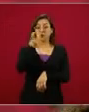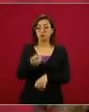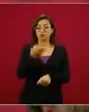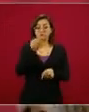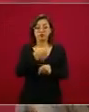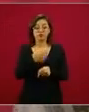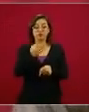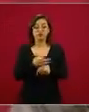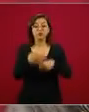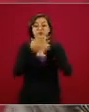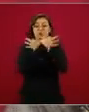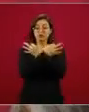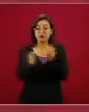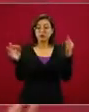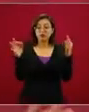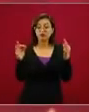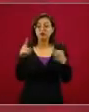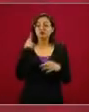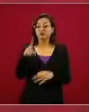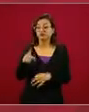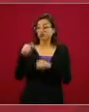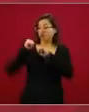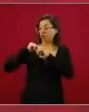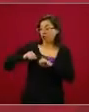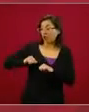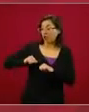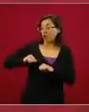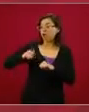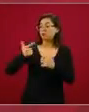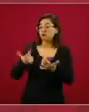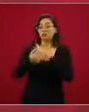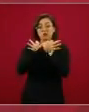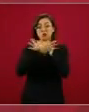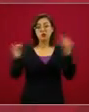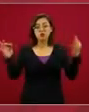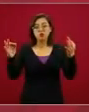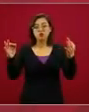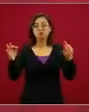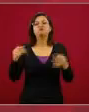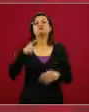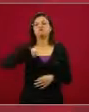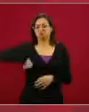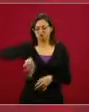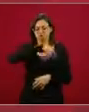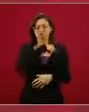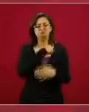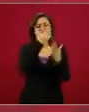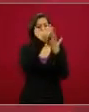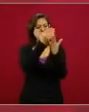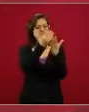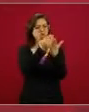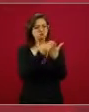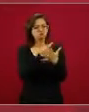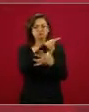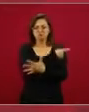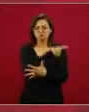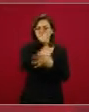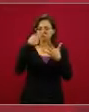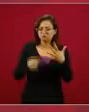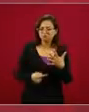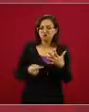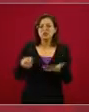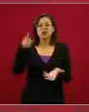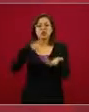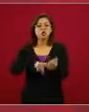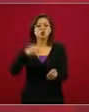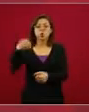anuncio que hace hoy la Autoridad Sanitaria Federal, seguiremos los procesos de usos y costumbres